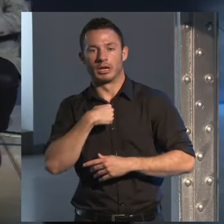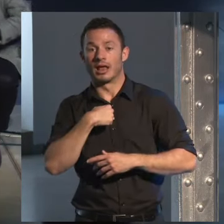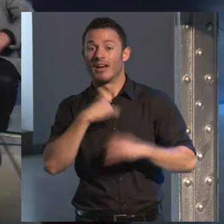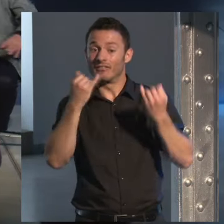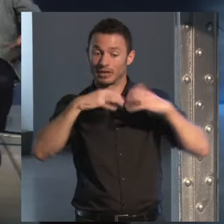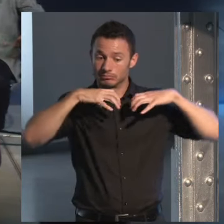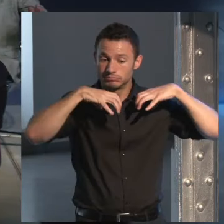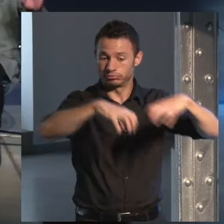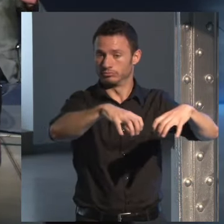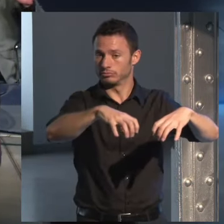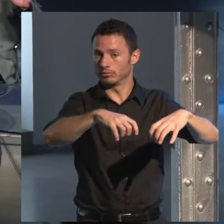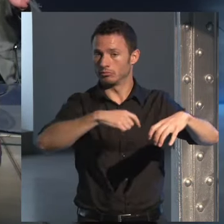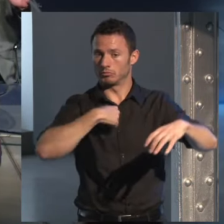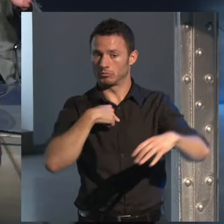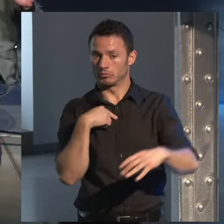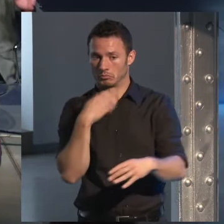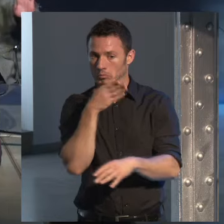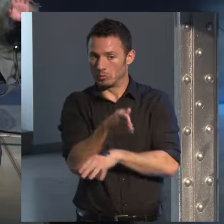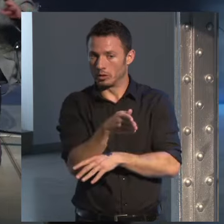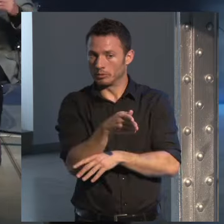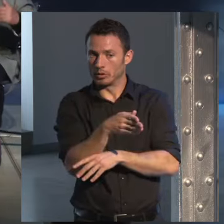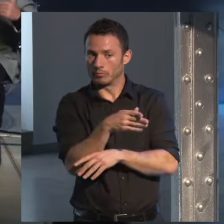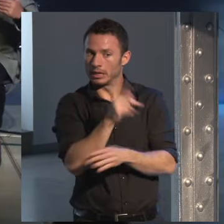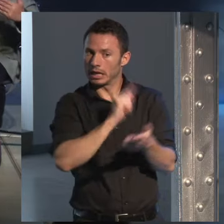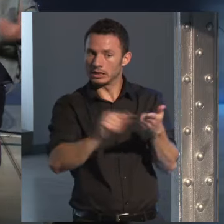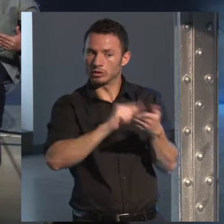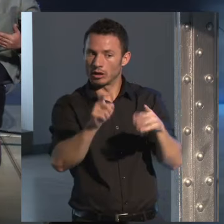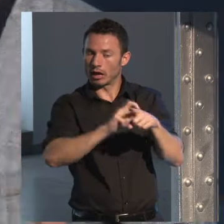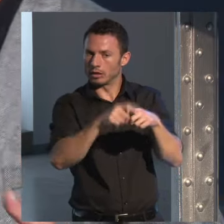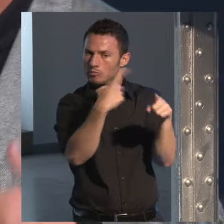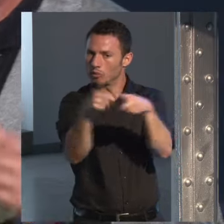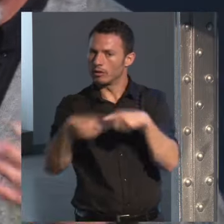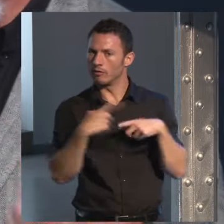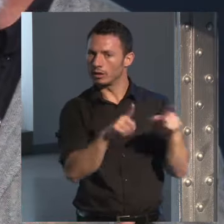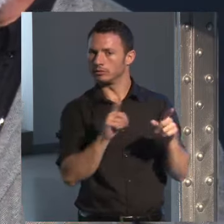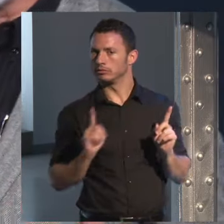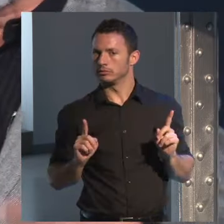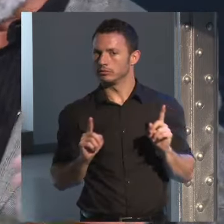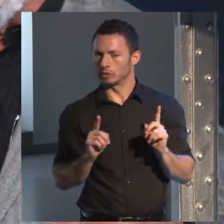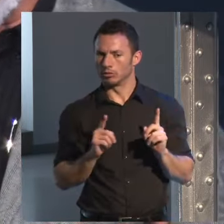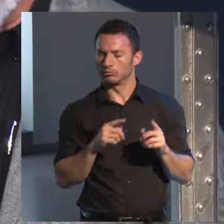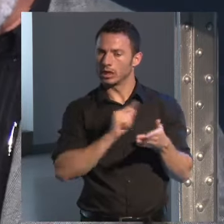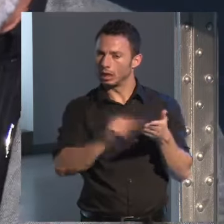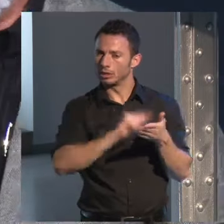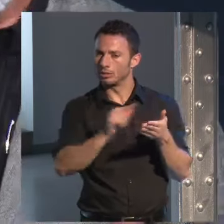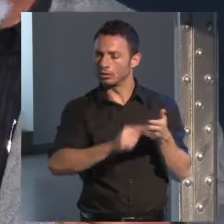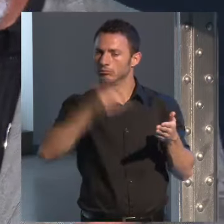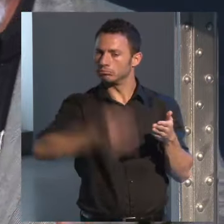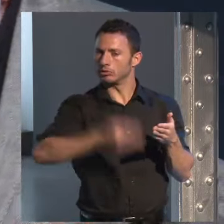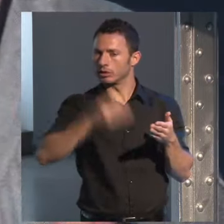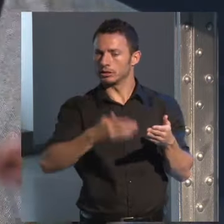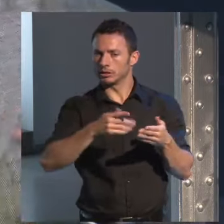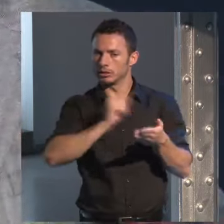de diversos pelajes pero escritores importantes escritores españoles